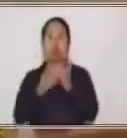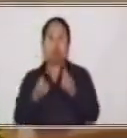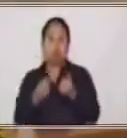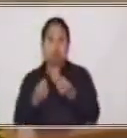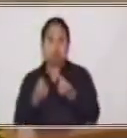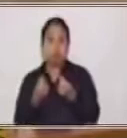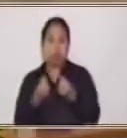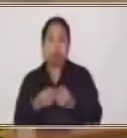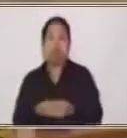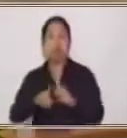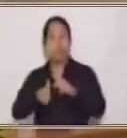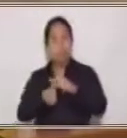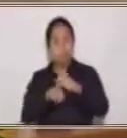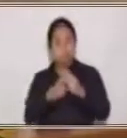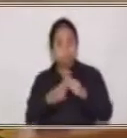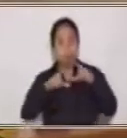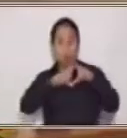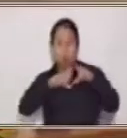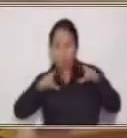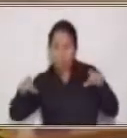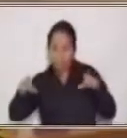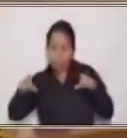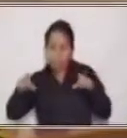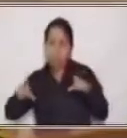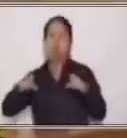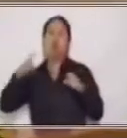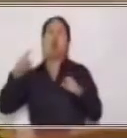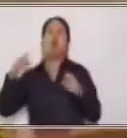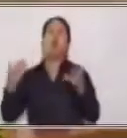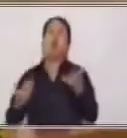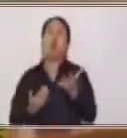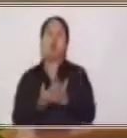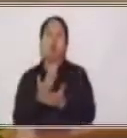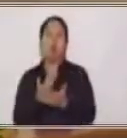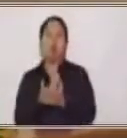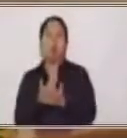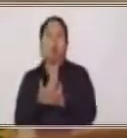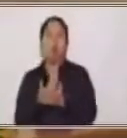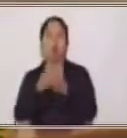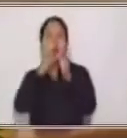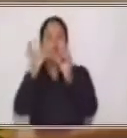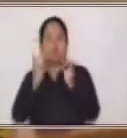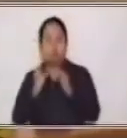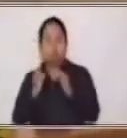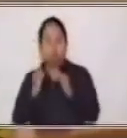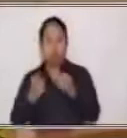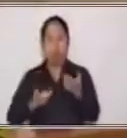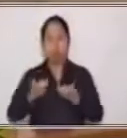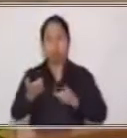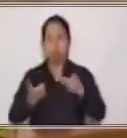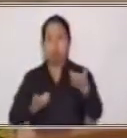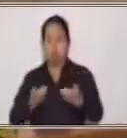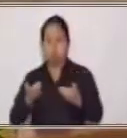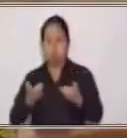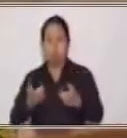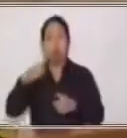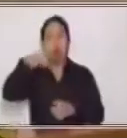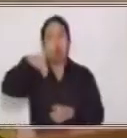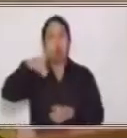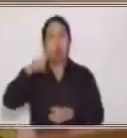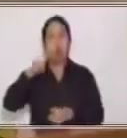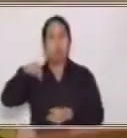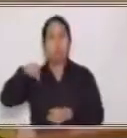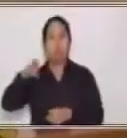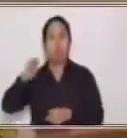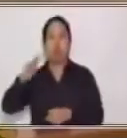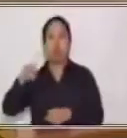a este billetito de quetzal como una nueva moneda para ser utilizada en nuestro país. ¿Sí? ¿Quién era